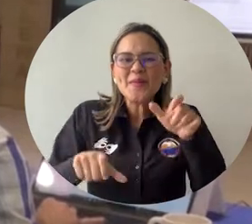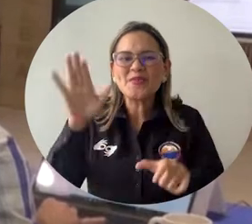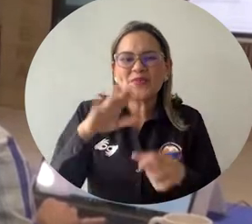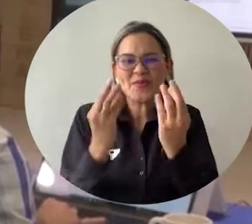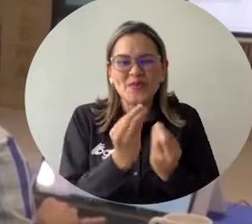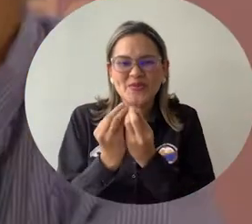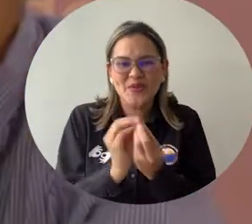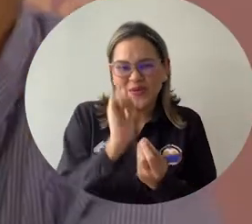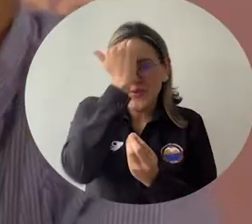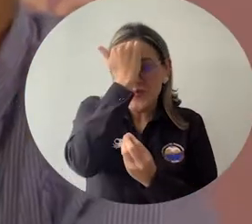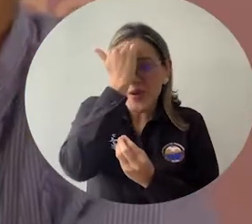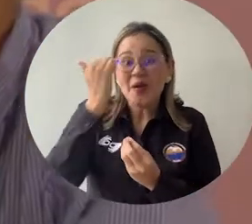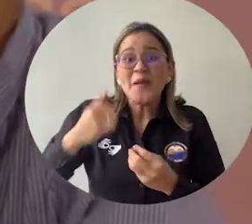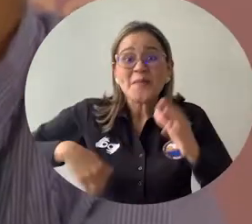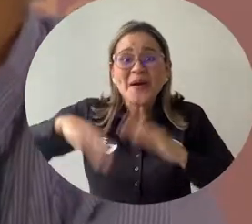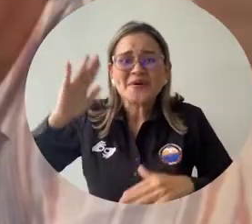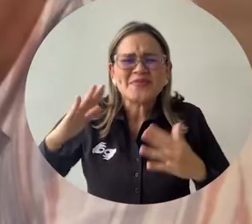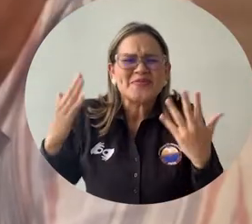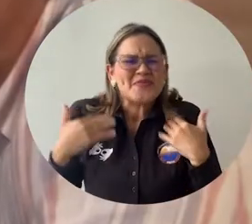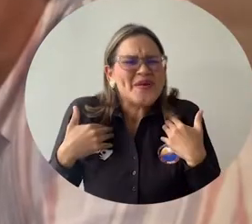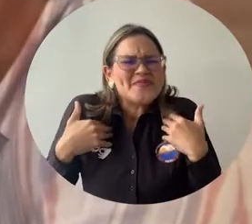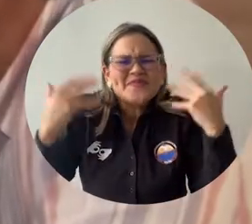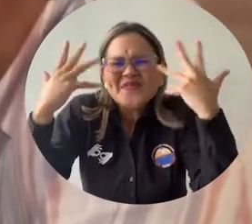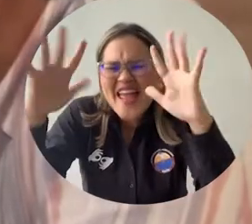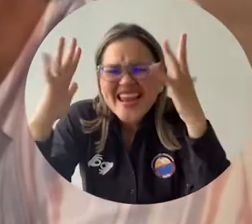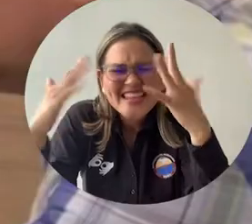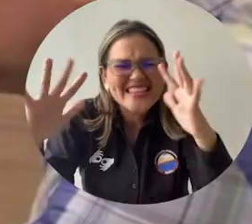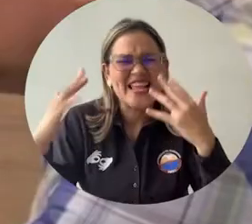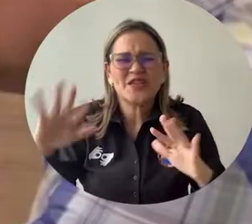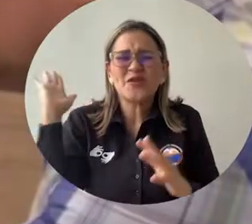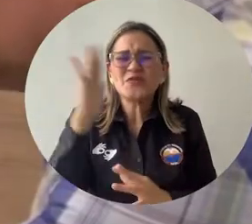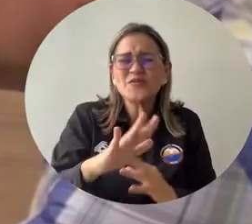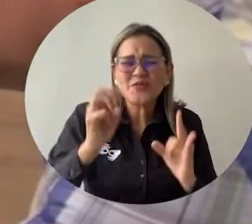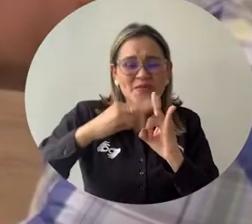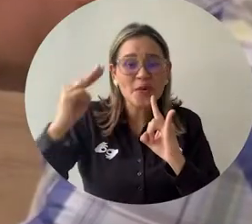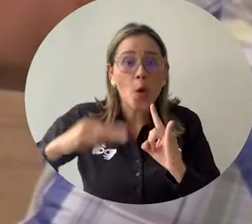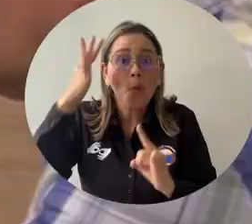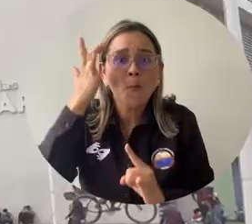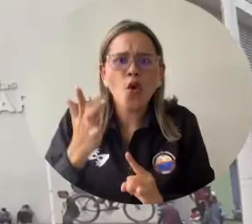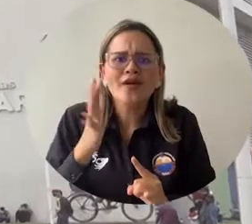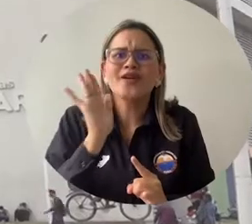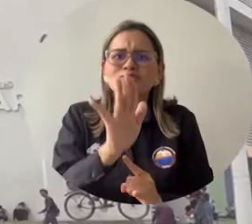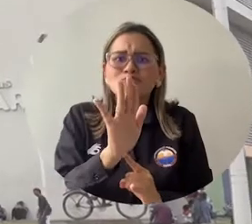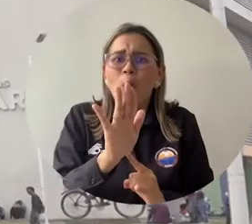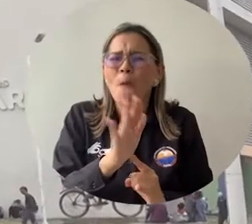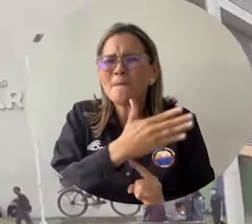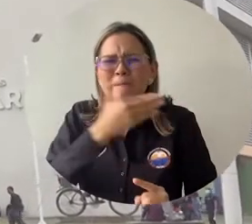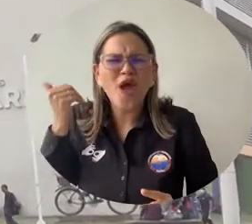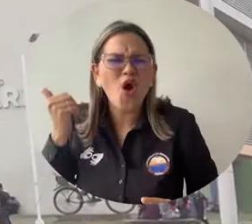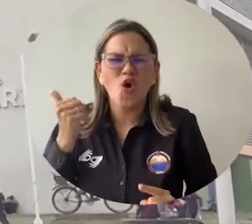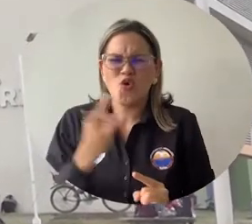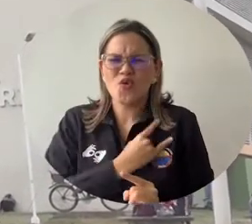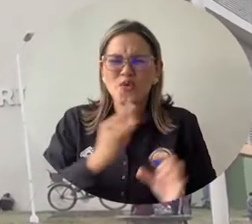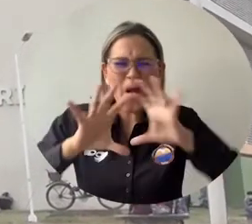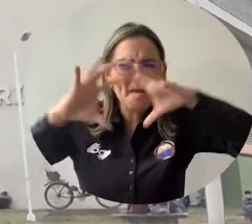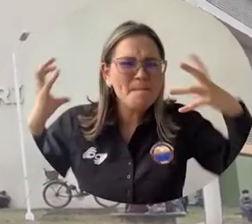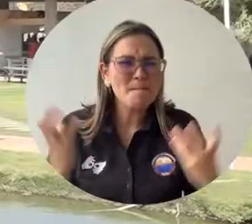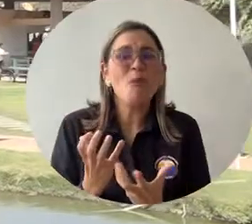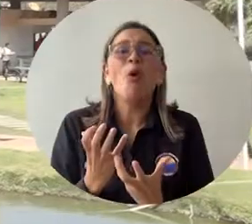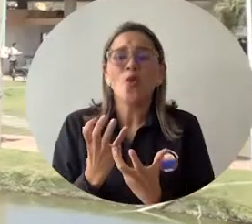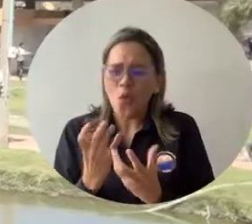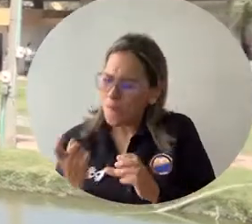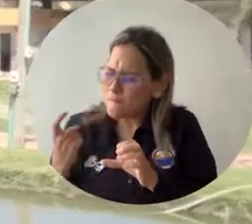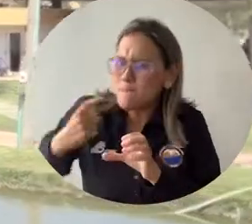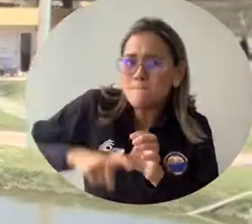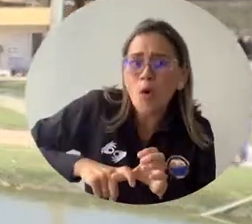Miembros del Consejo Superior de la Universidad del Magdalena felicitaron a la Alma Mater por su ingreso al selecto grupo de las mejores universidades del mundo,